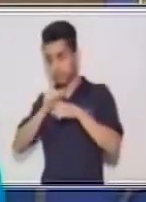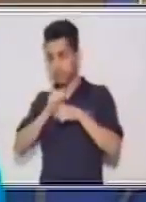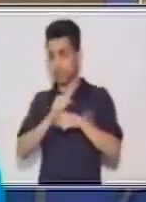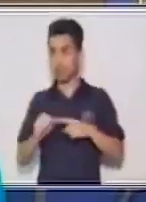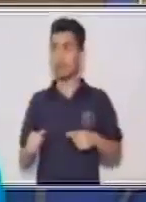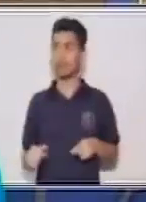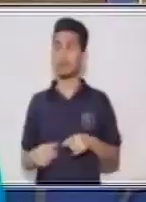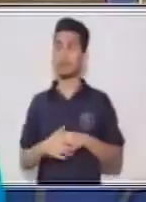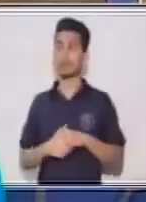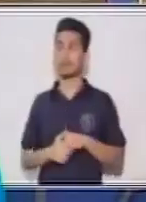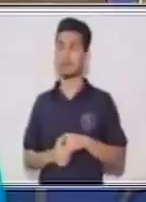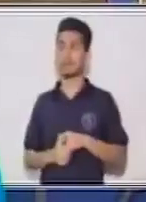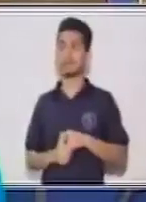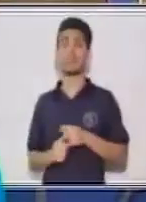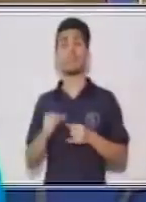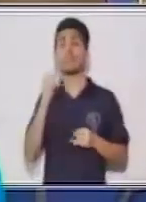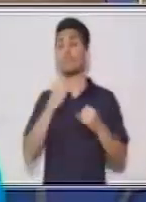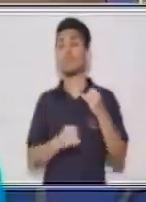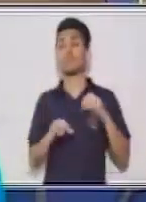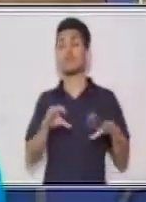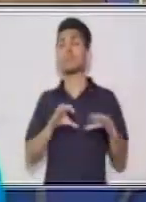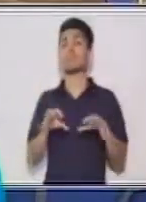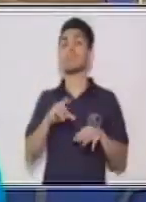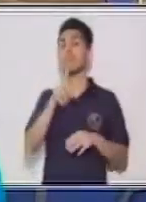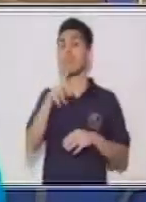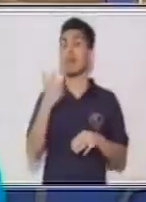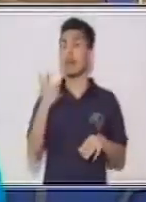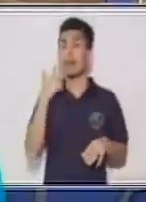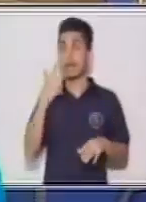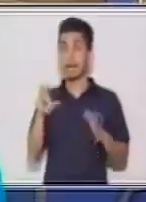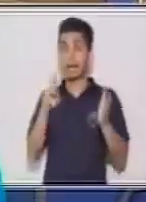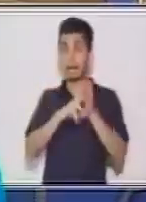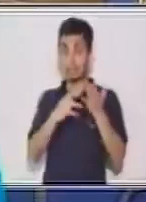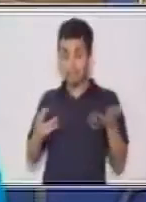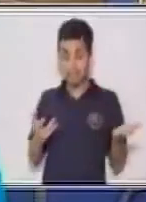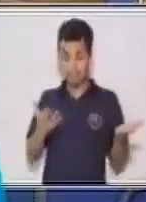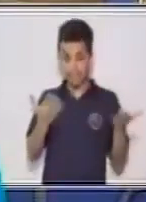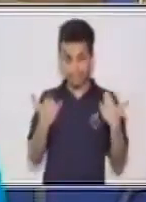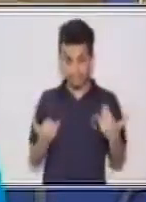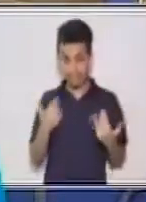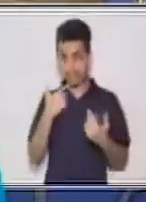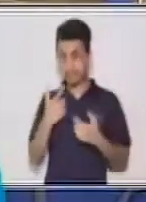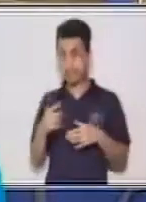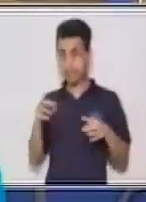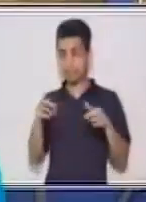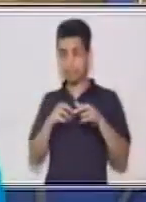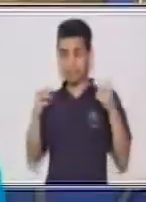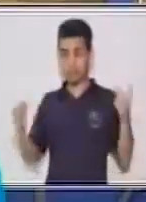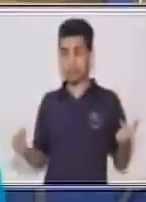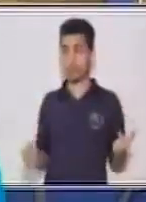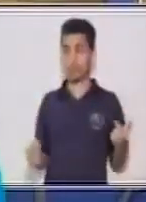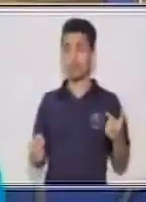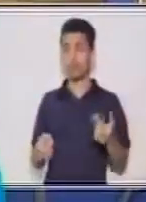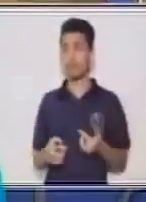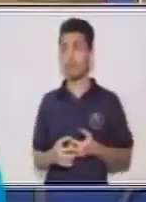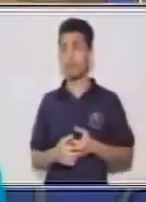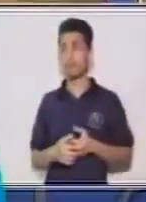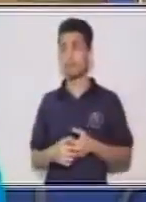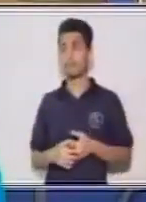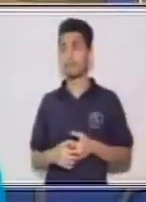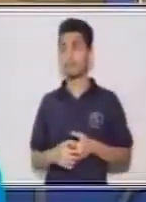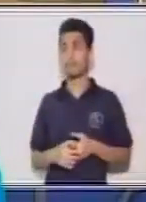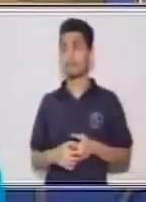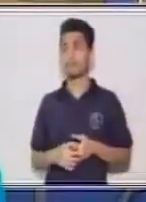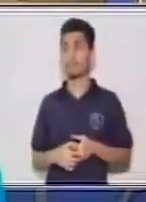actividad que te voy a dar es que tú puedes venir tomar esa revista, ese periódico que habíamos hablado con anterioridad. Tienes dos opciones. En una,